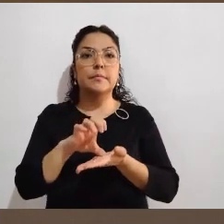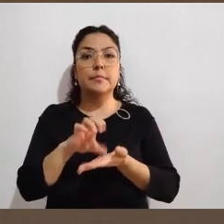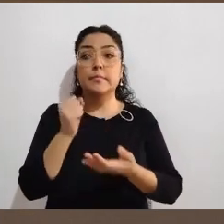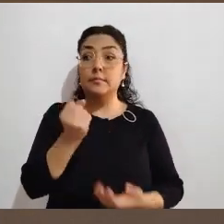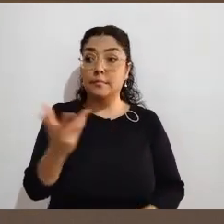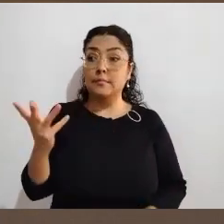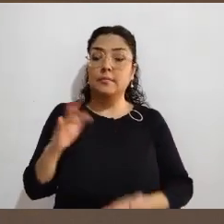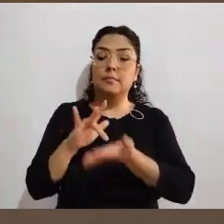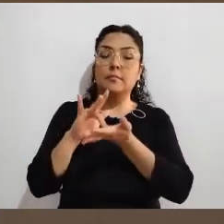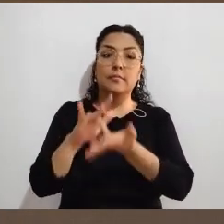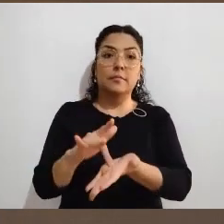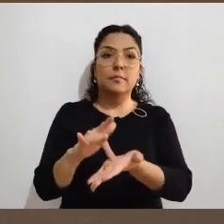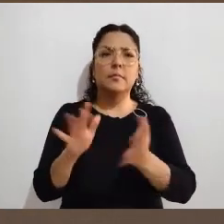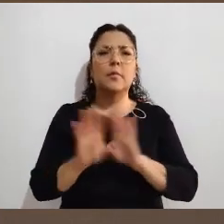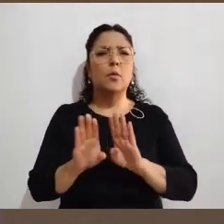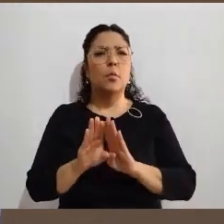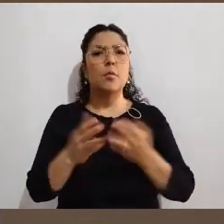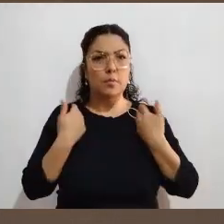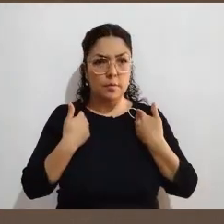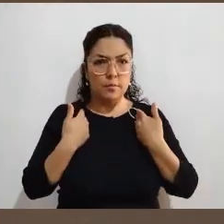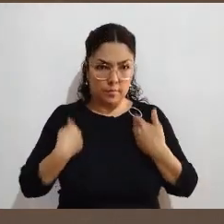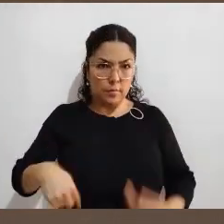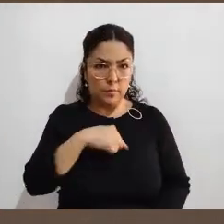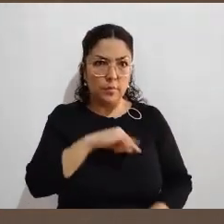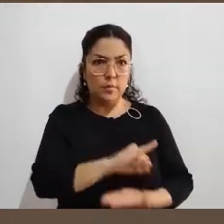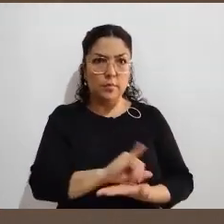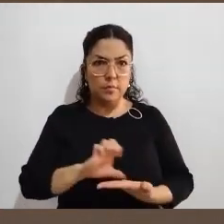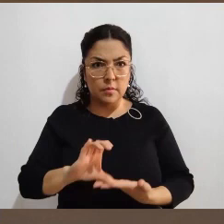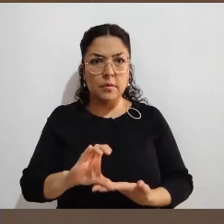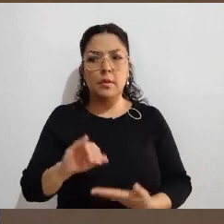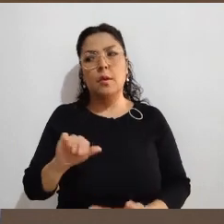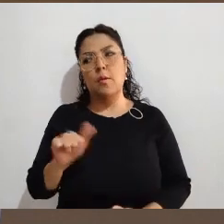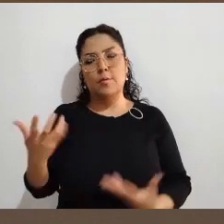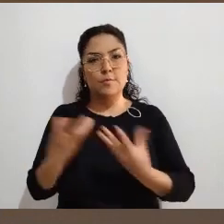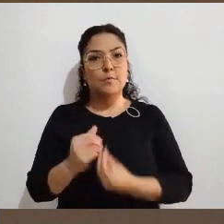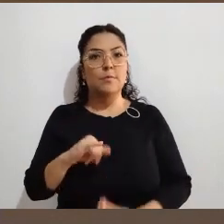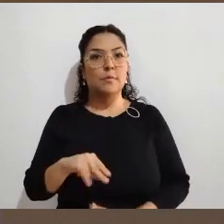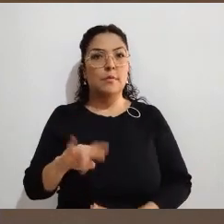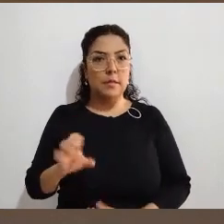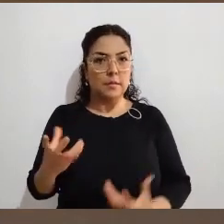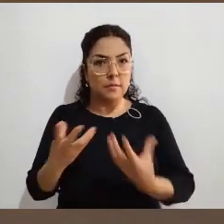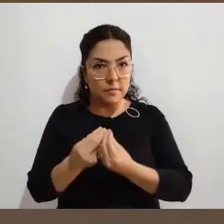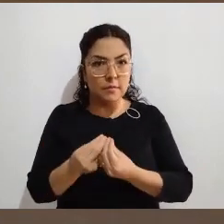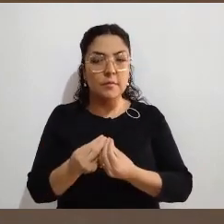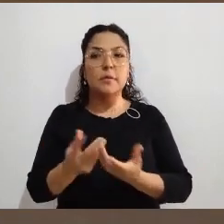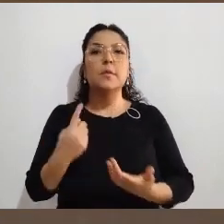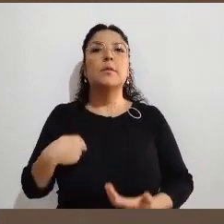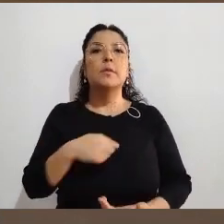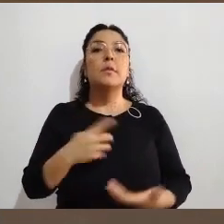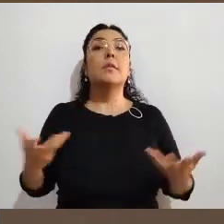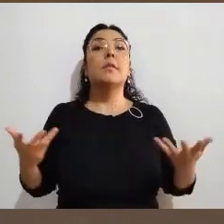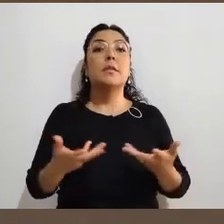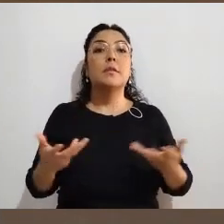de hoy hay un esfuerzo muy enorme del INE y de nosotros como Instituto Electoral de que todas, absolutamente todas las casillas,